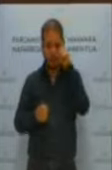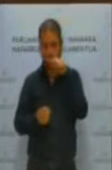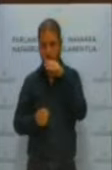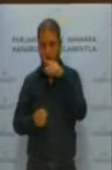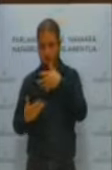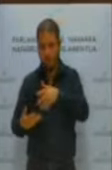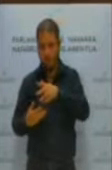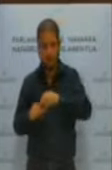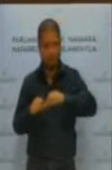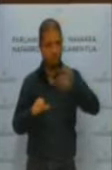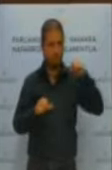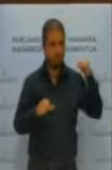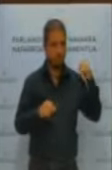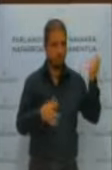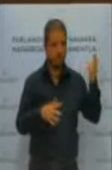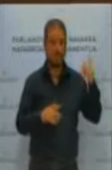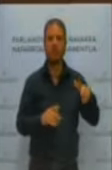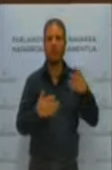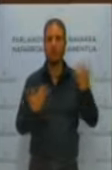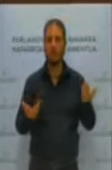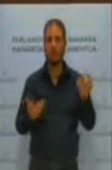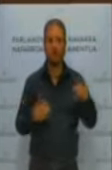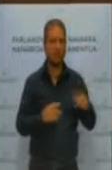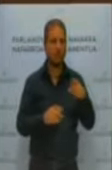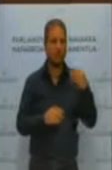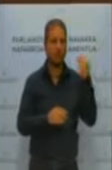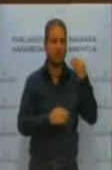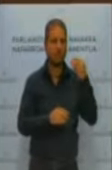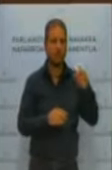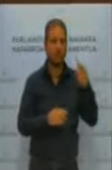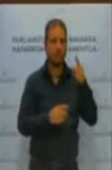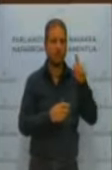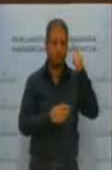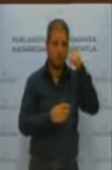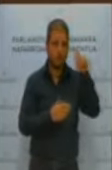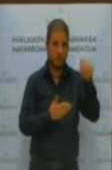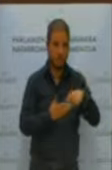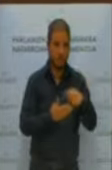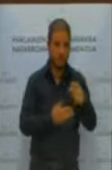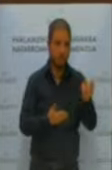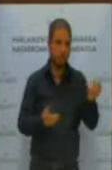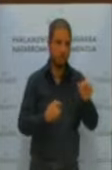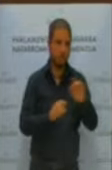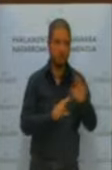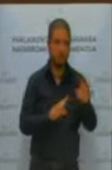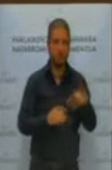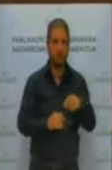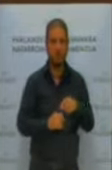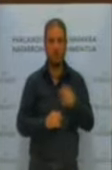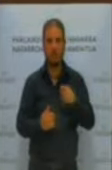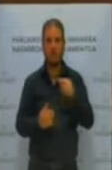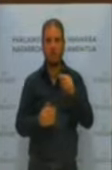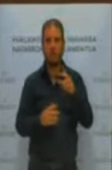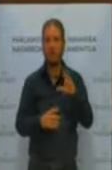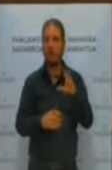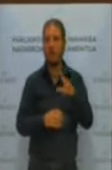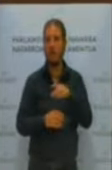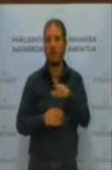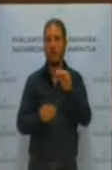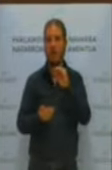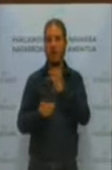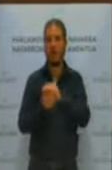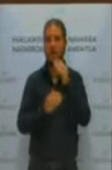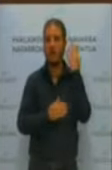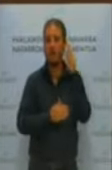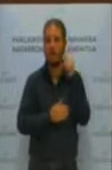no comprendía lo que firmaba? Parece dudoso. La entidad financiera Caja Navarra no le informó o advirtió de